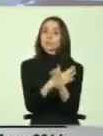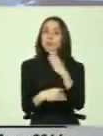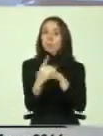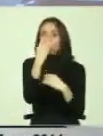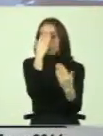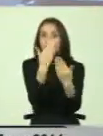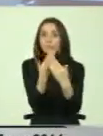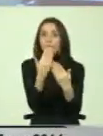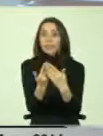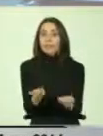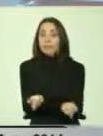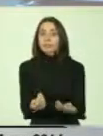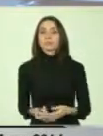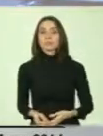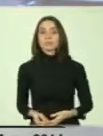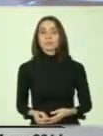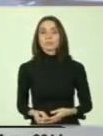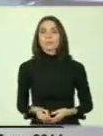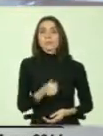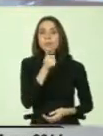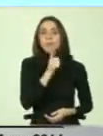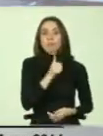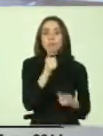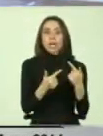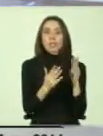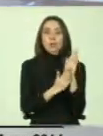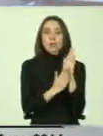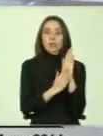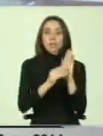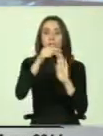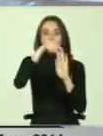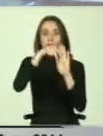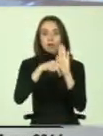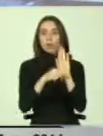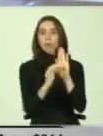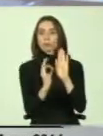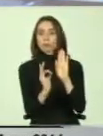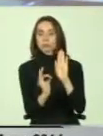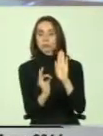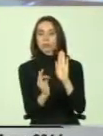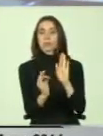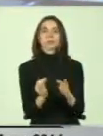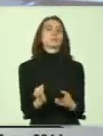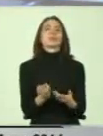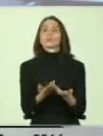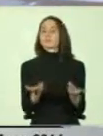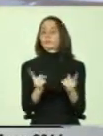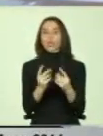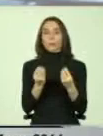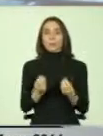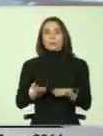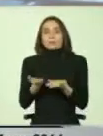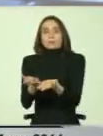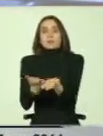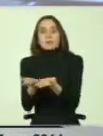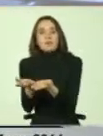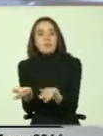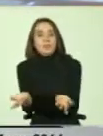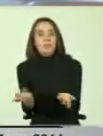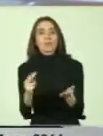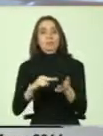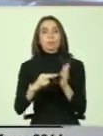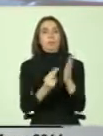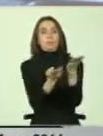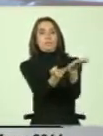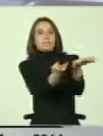discapacidad. La falta de política de normas suficiente, la prestación insuficiente, o problemas en la